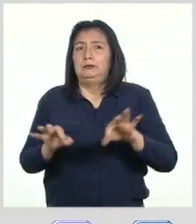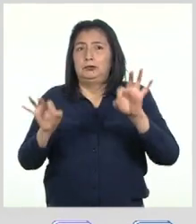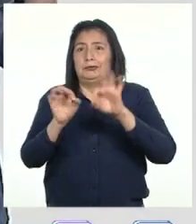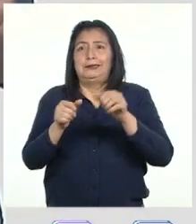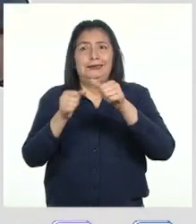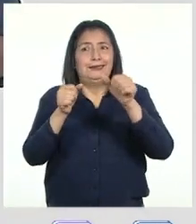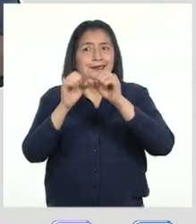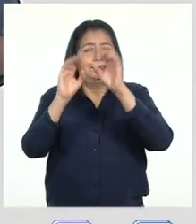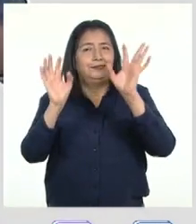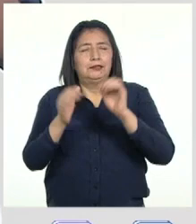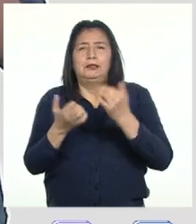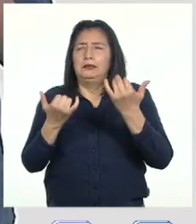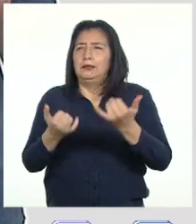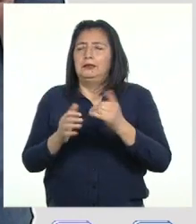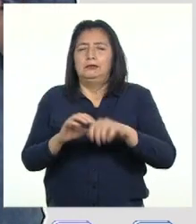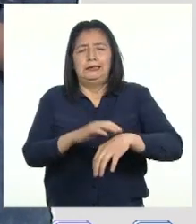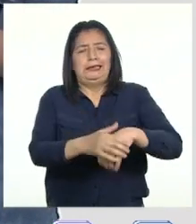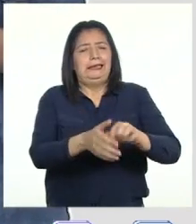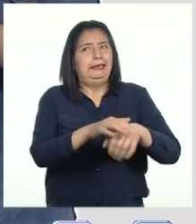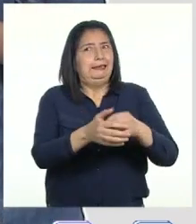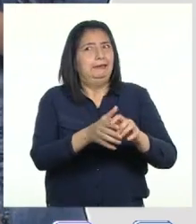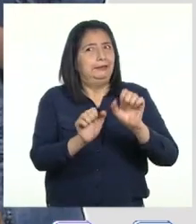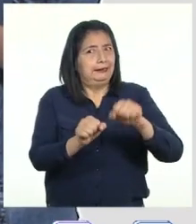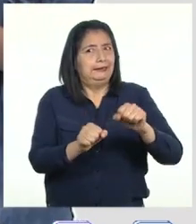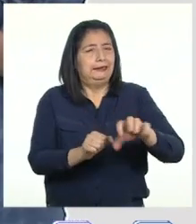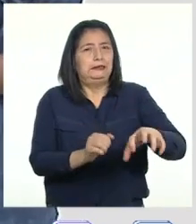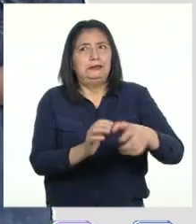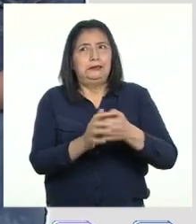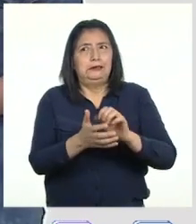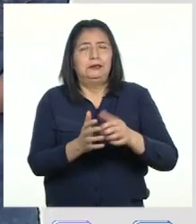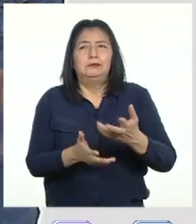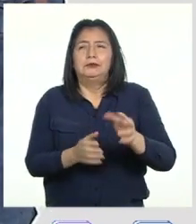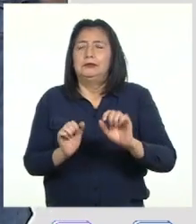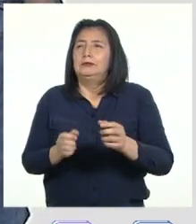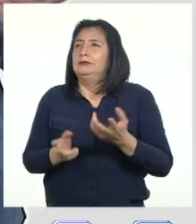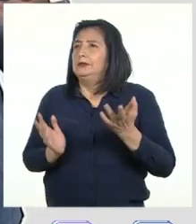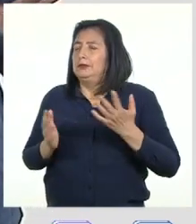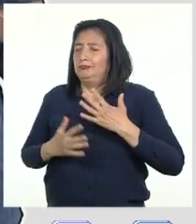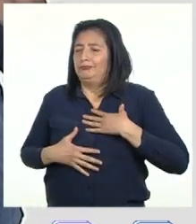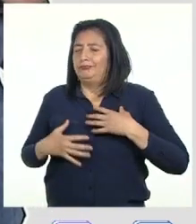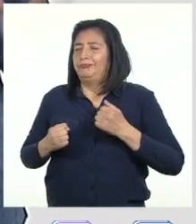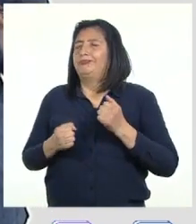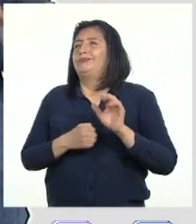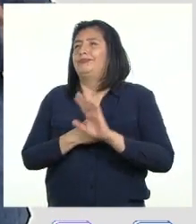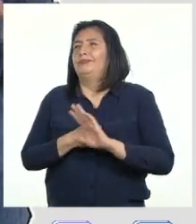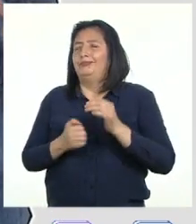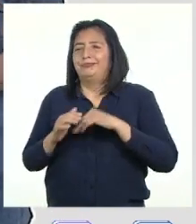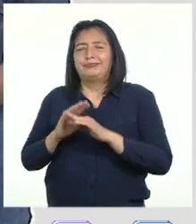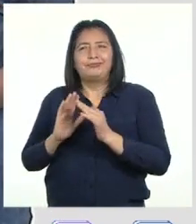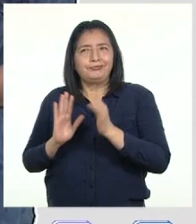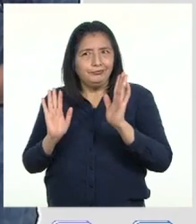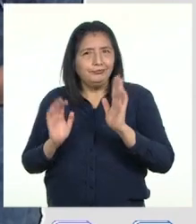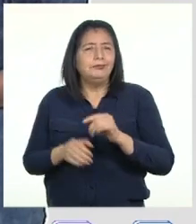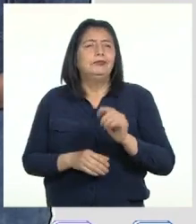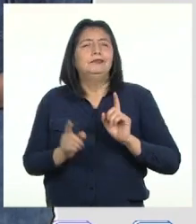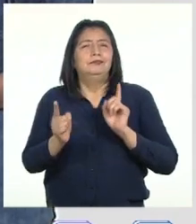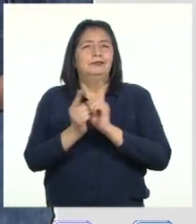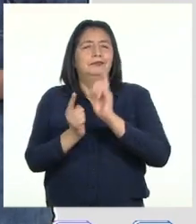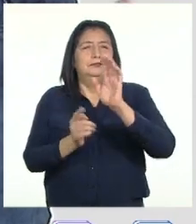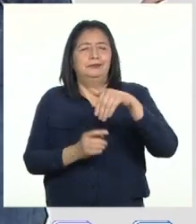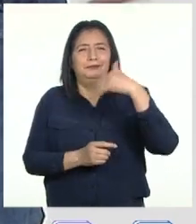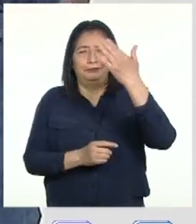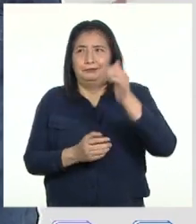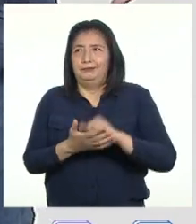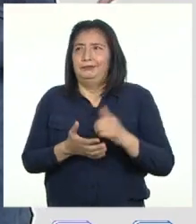la fecha Ahora vamos a lavarnos muy bien las manos con agua y con jabón Y a mantenernos a salvo en casa Nos vemos el próximo